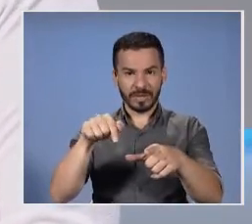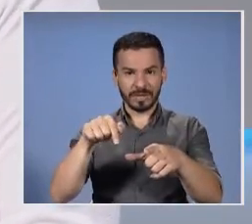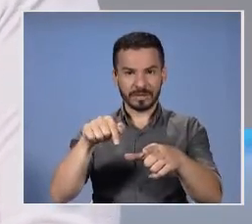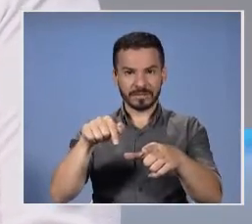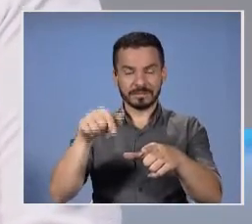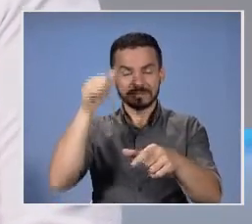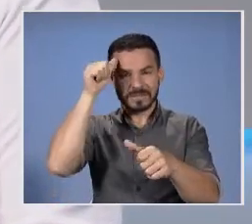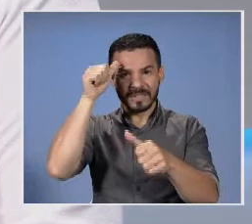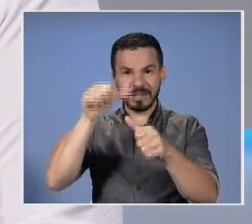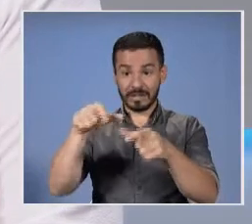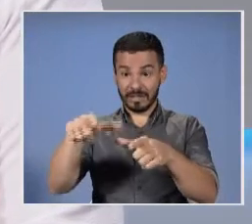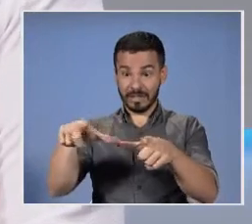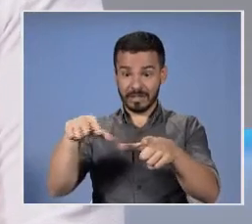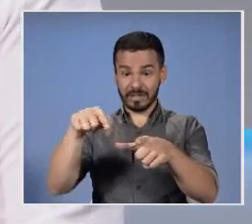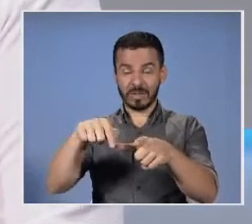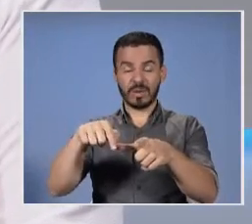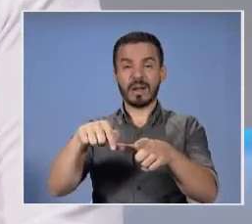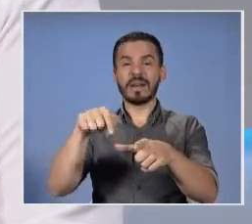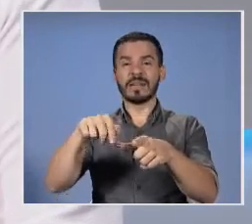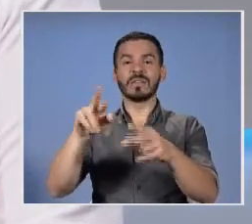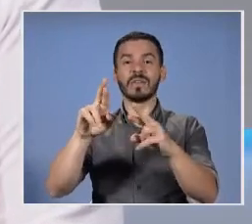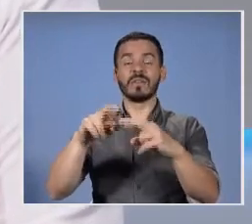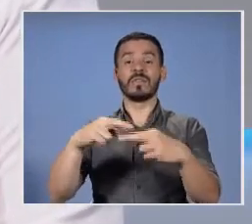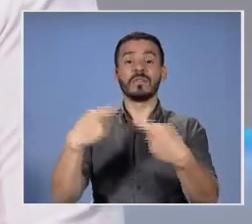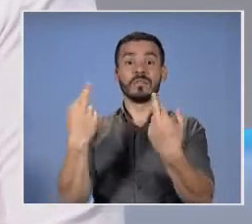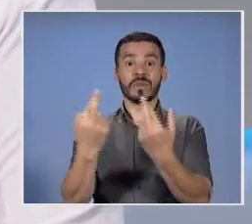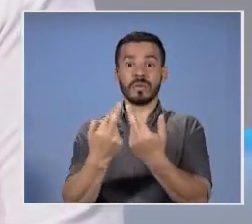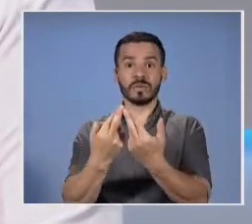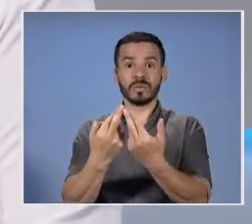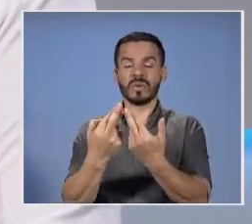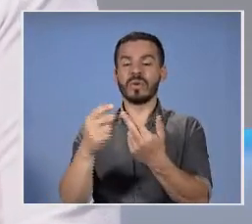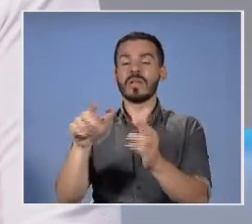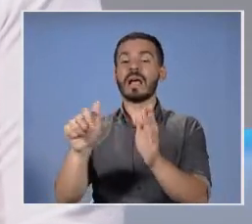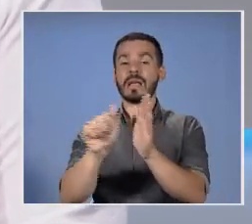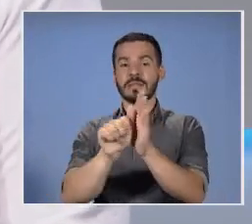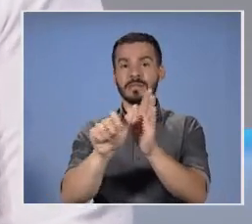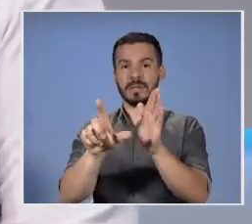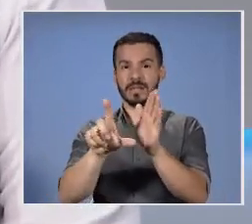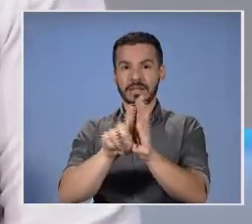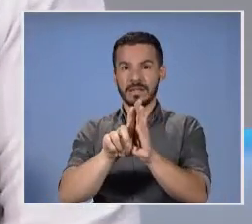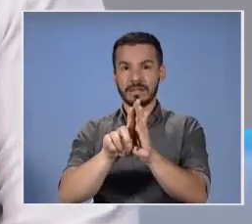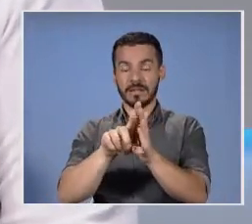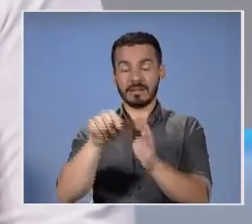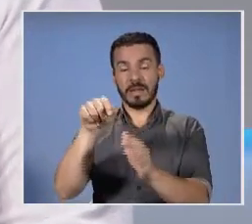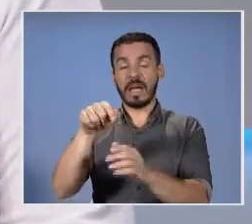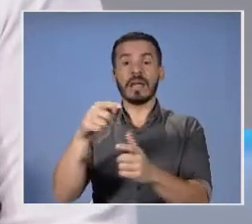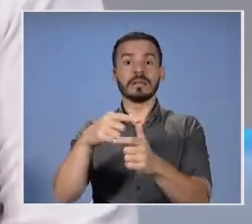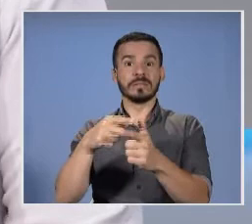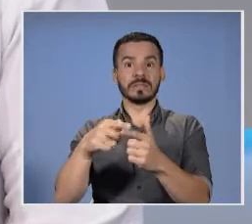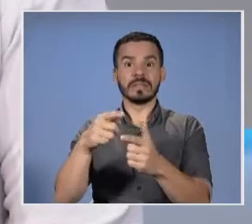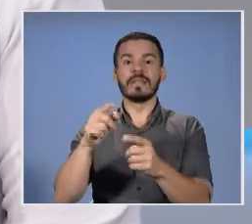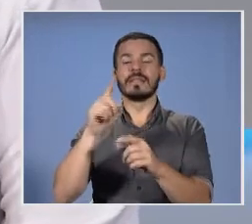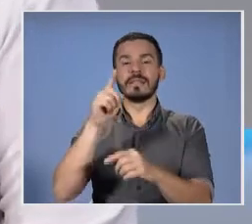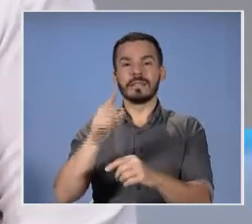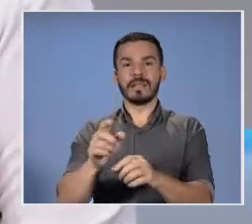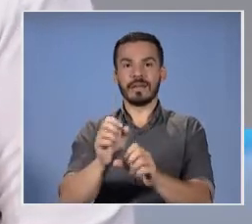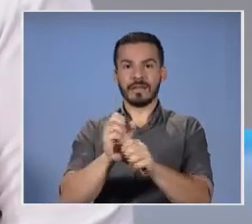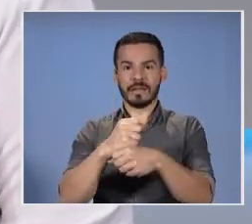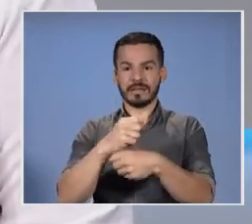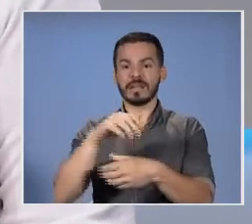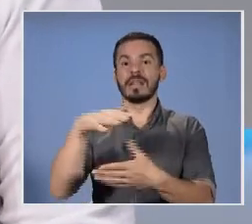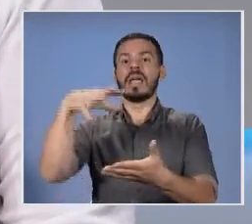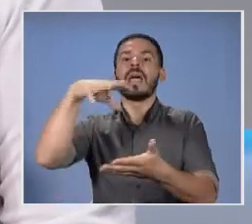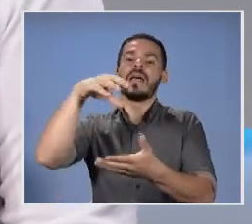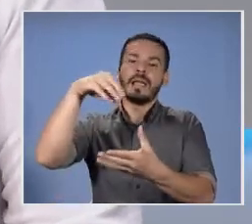Recordemos que es una sesión de la Asamblea Legislativa y que como tal debe realizarse en San